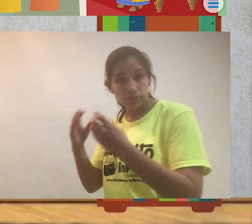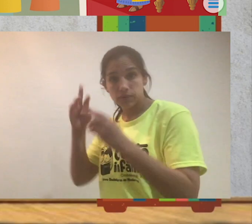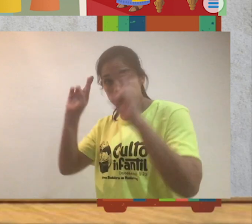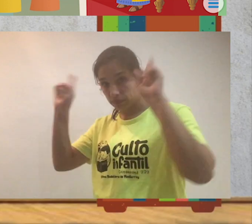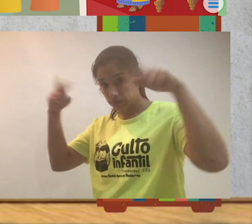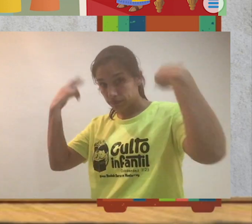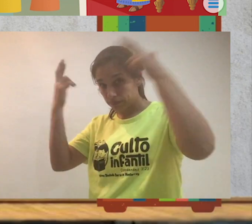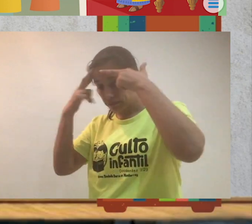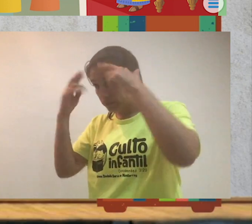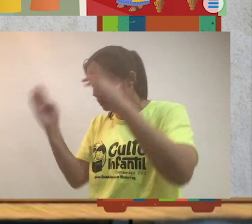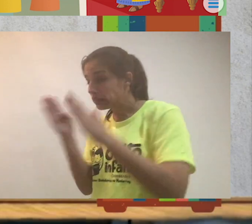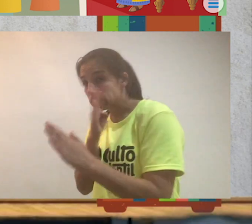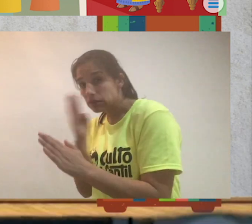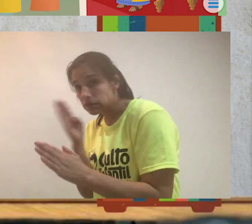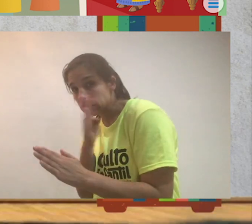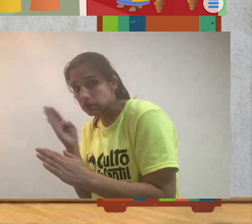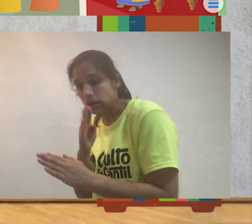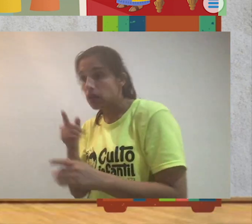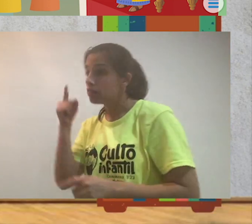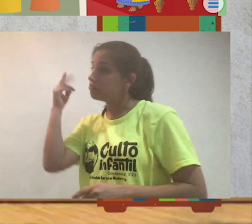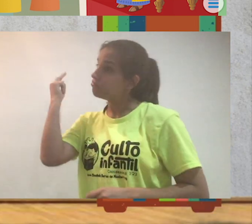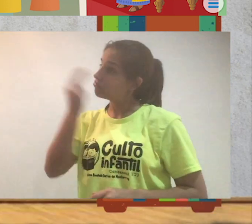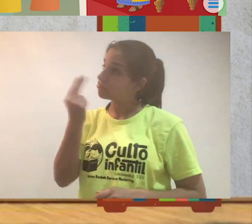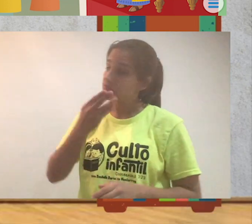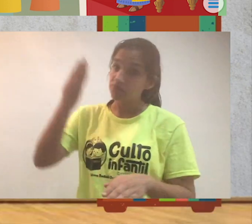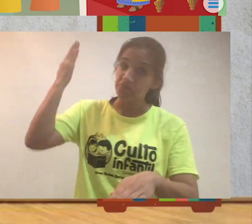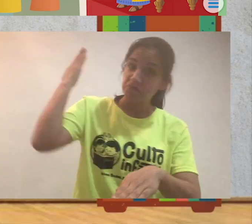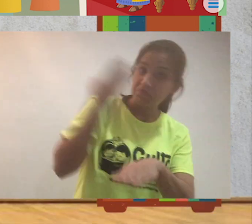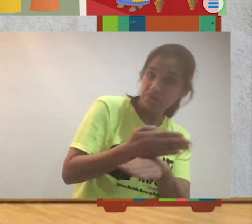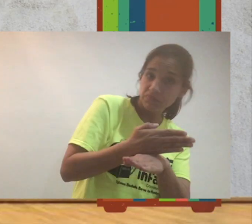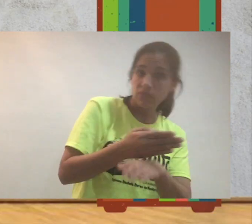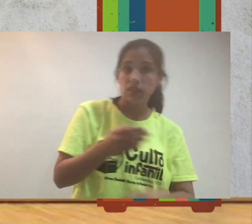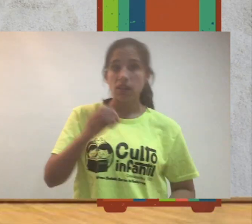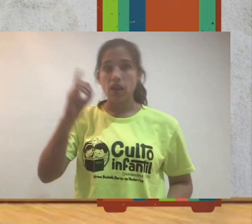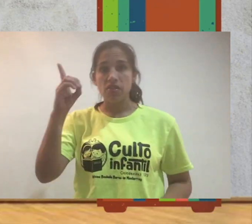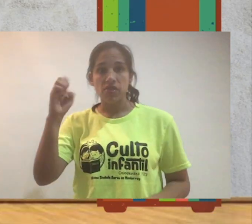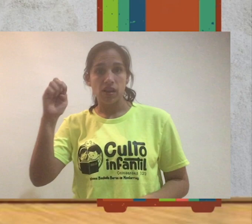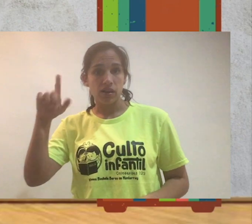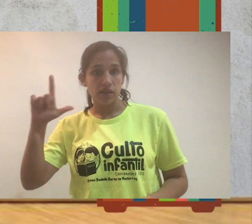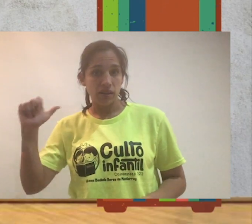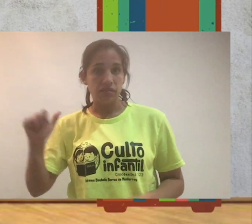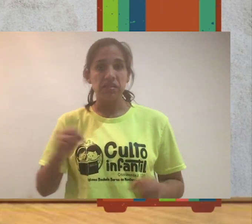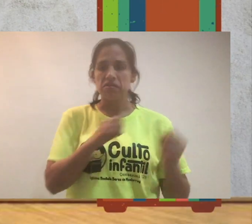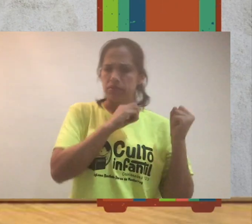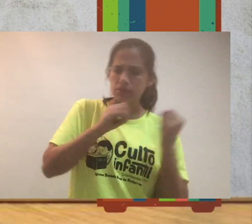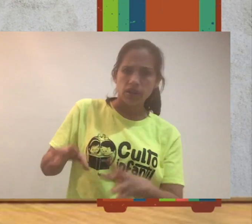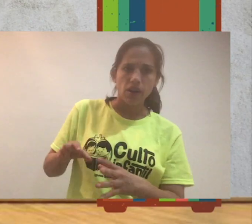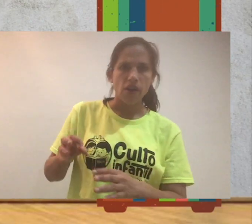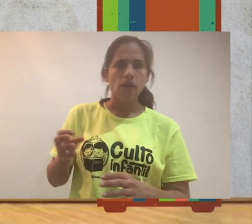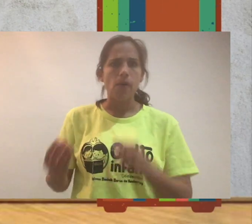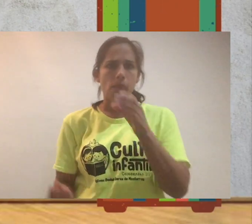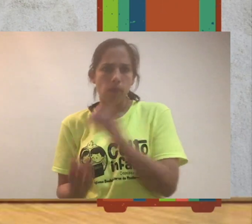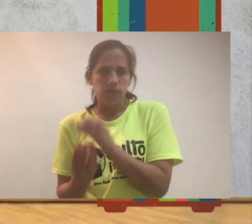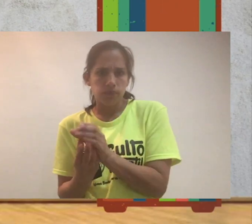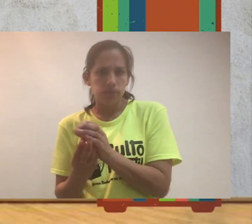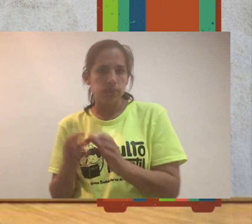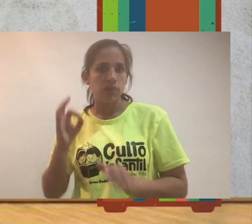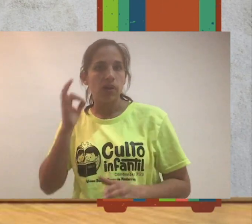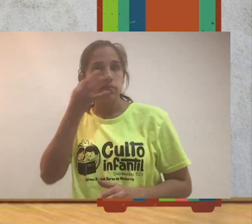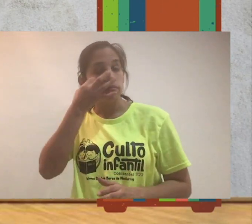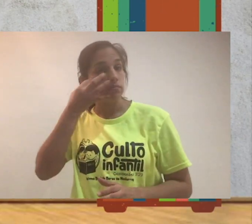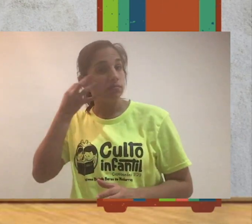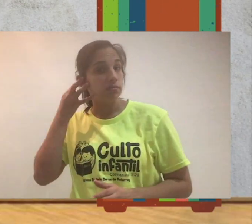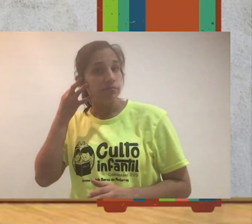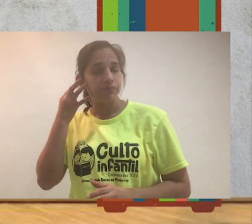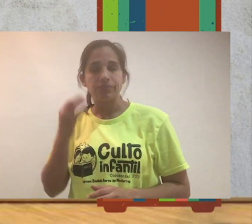que tenían que castigar a Daniel. Tenían que echarlo al foso de los leones.